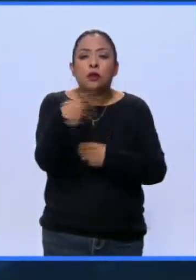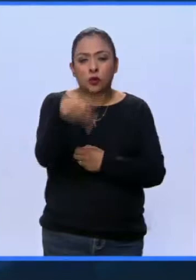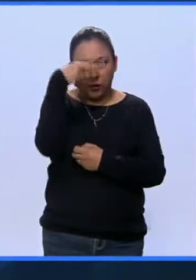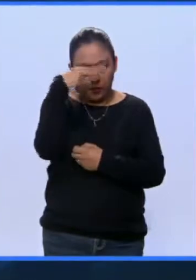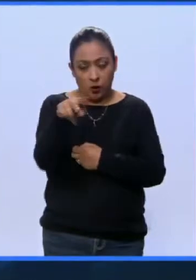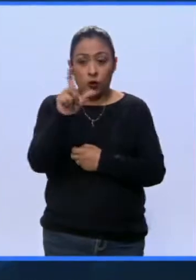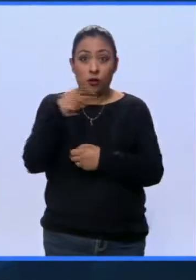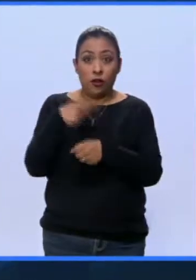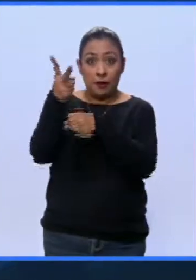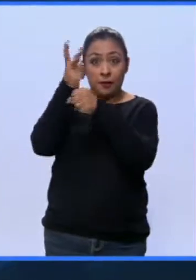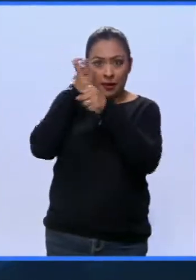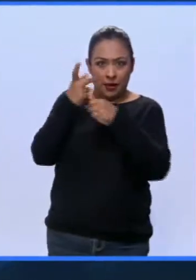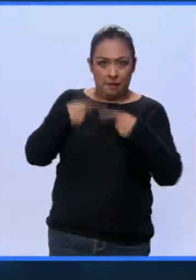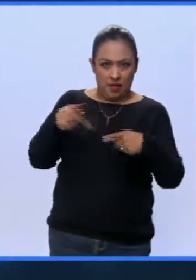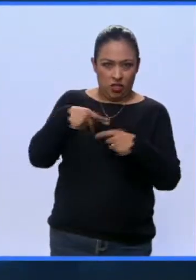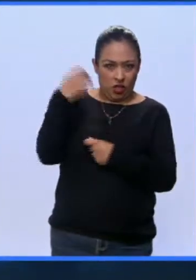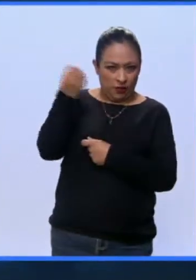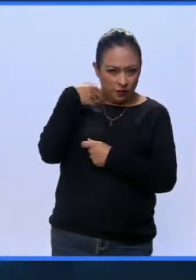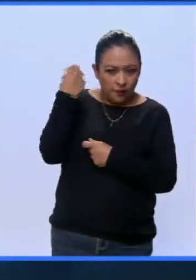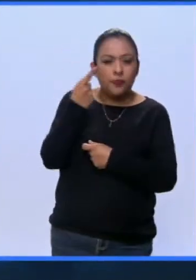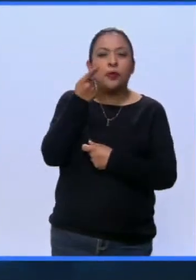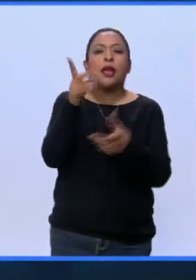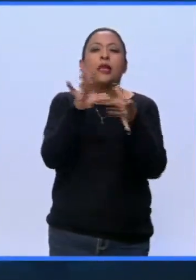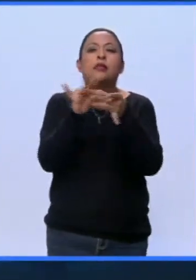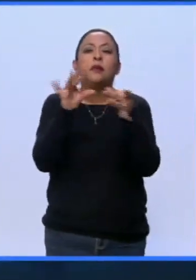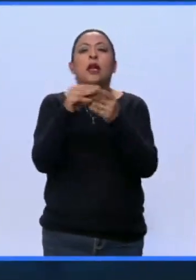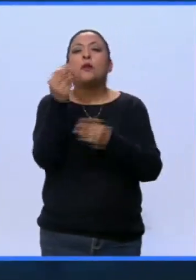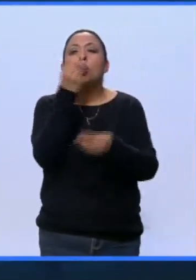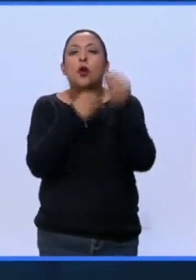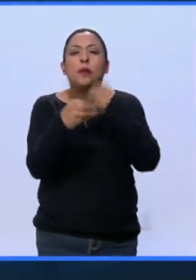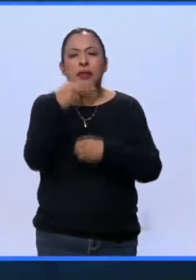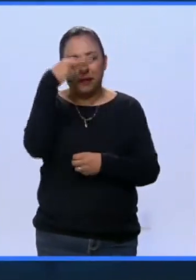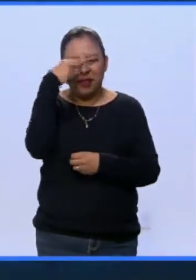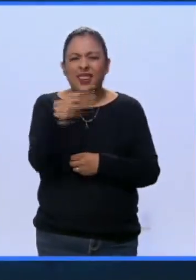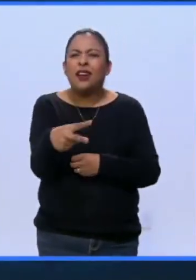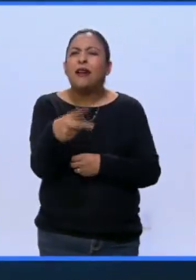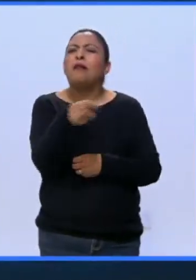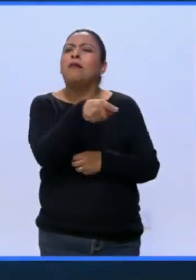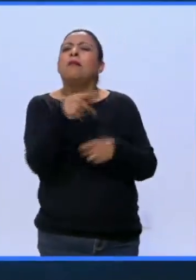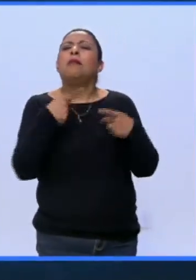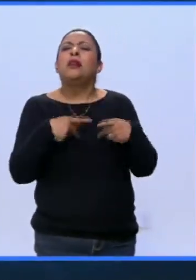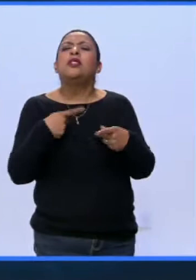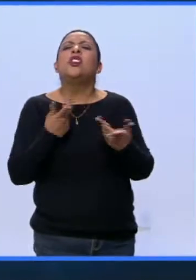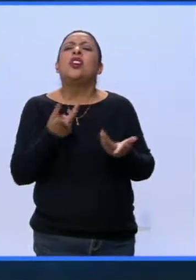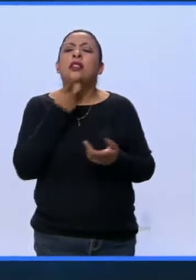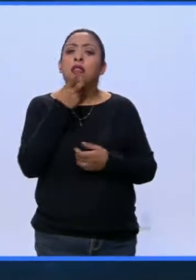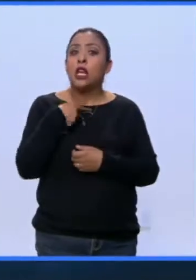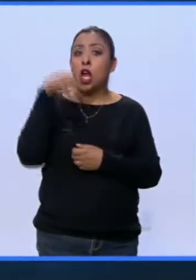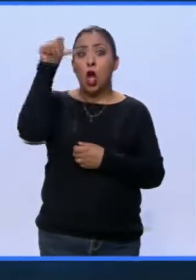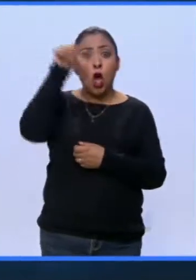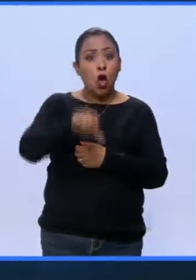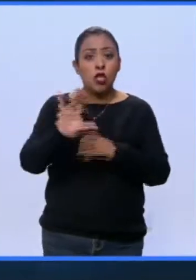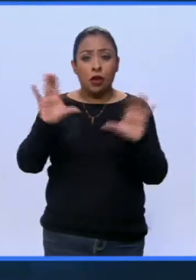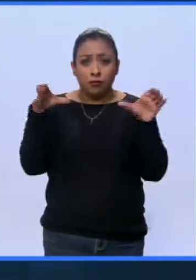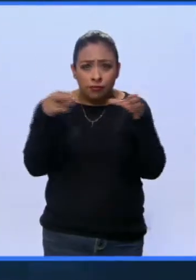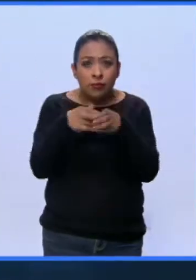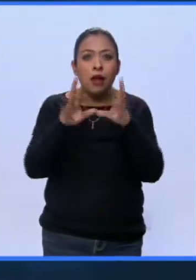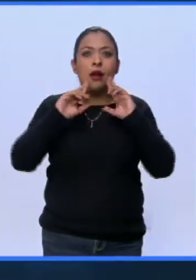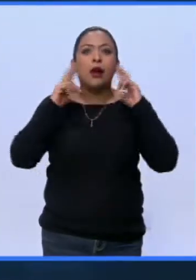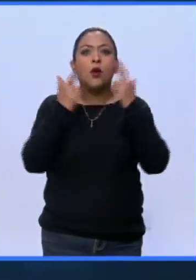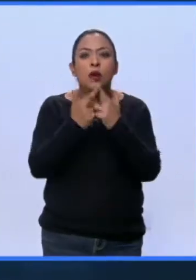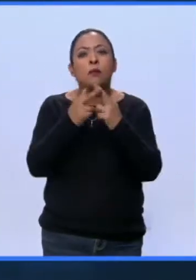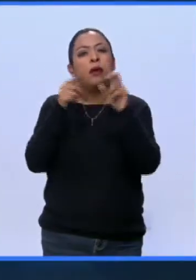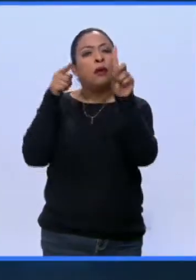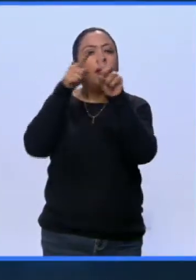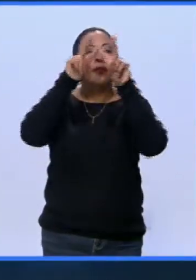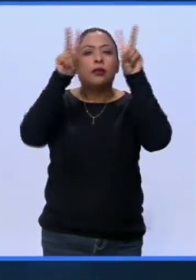de otras latitudes y dices, vamos a hablar de gastronomía mexicana, ¿cuál es la primera reacción? Es decir, cuando les dices, hoy nos vamos a reunir para hablar de comida de